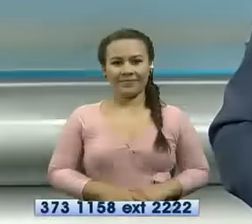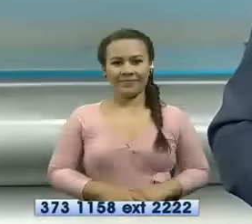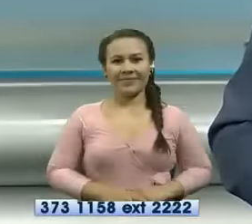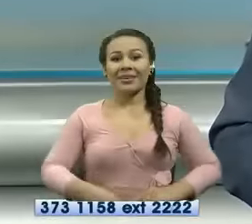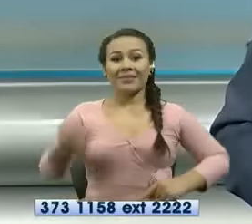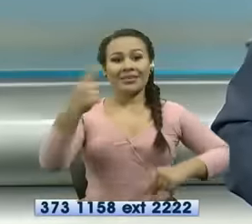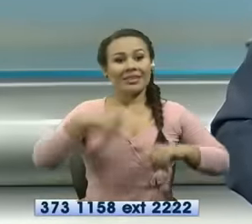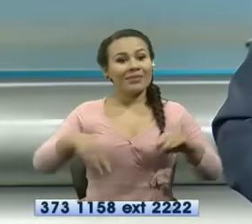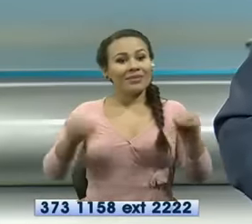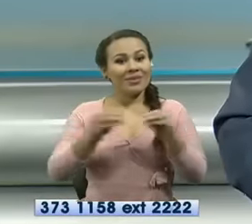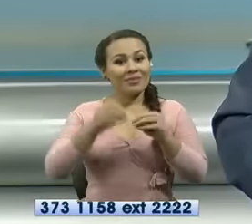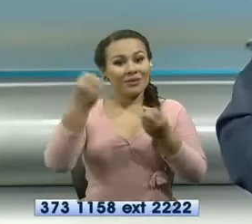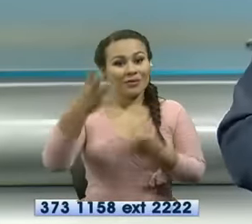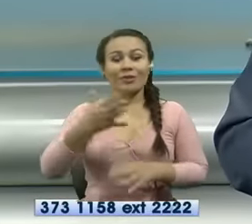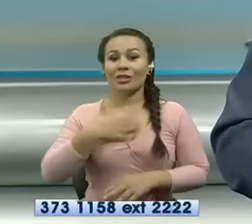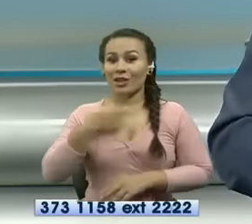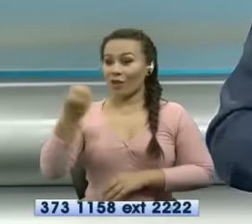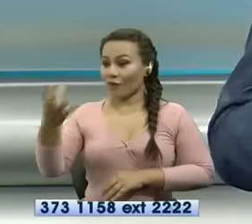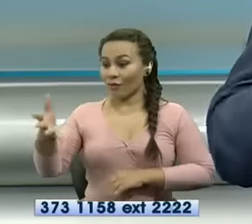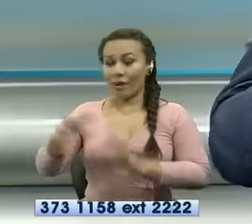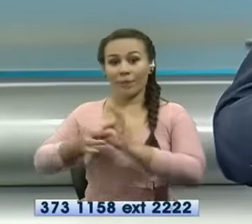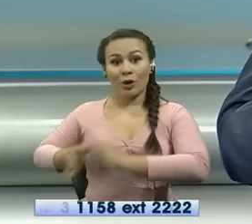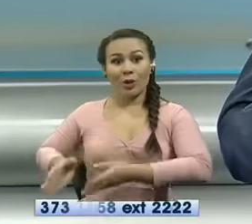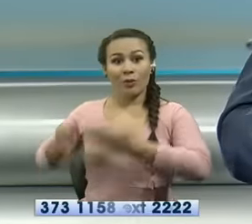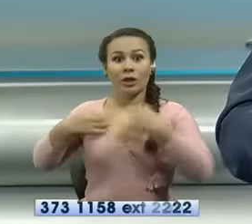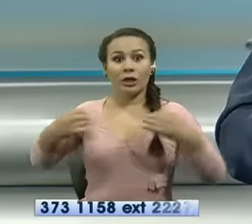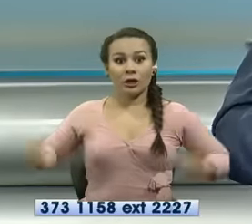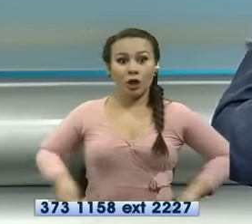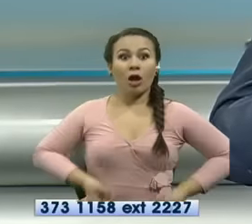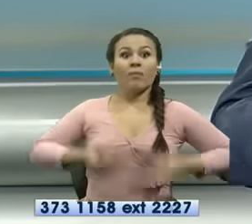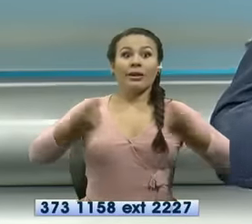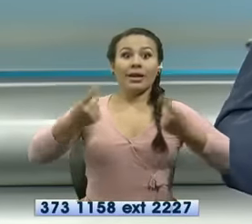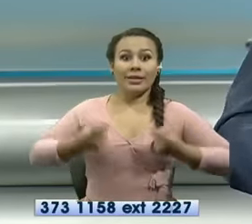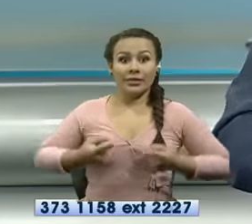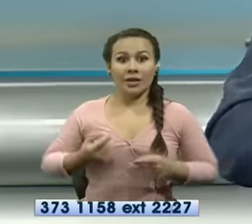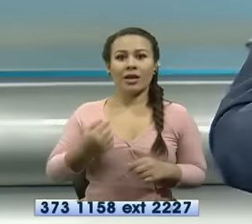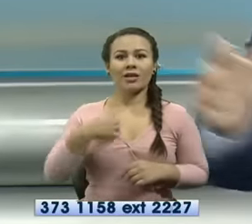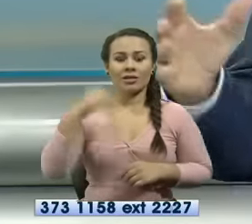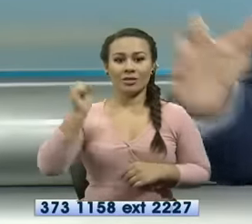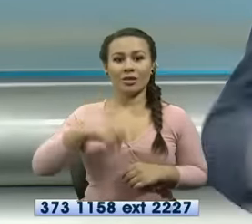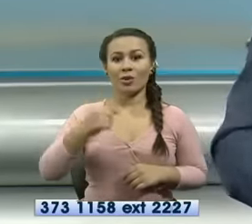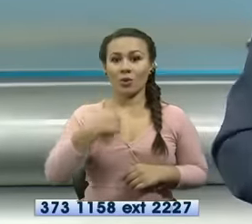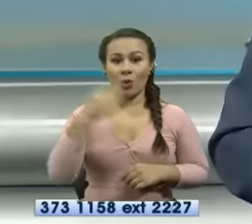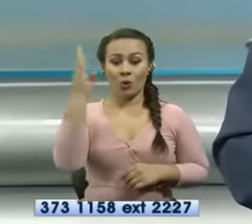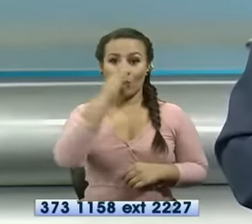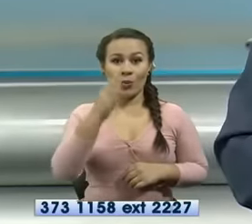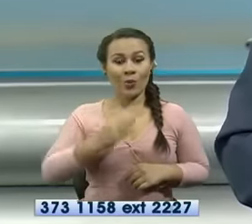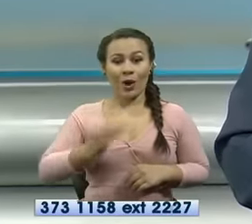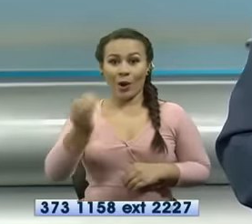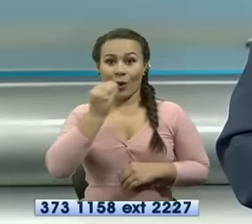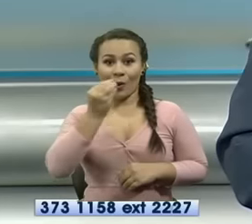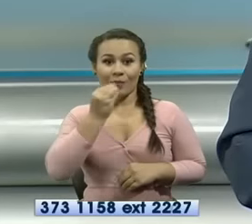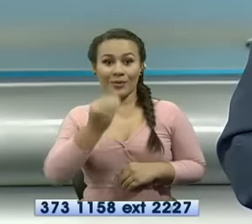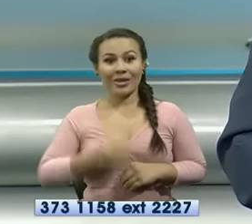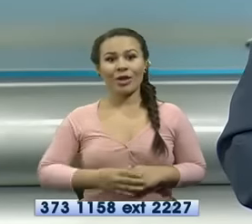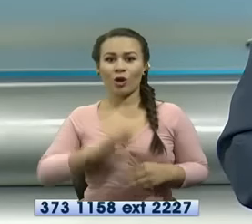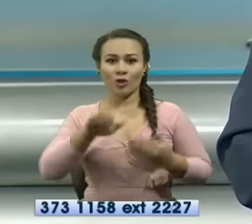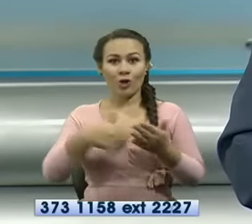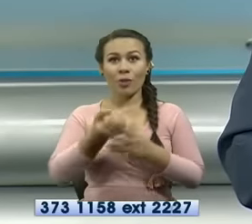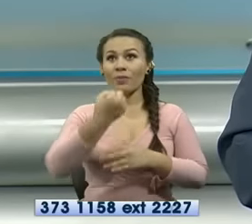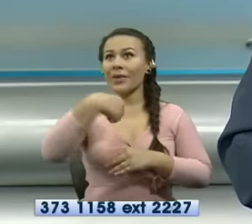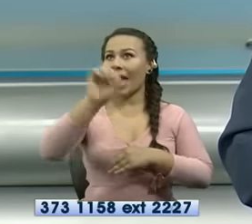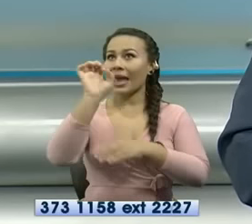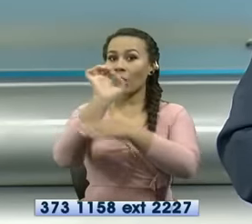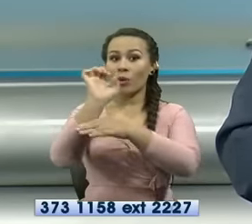para continuar con la información les decía aquí a mi compañero que me cogieron ahora si me cogieron yo he andado por todo el ecuador